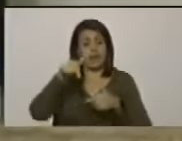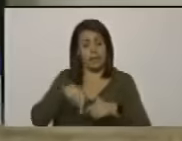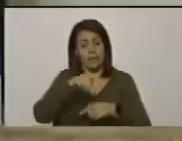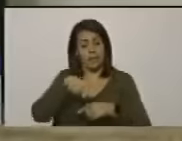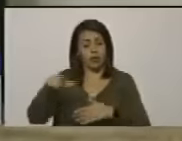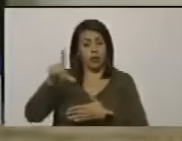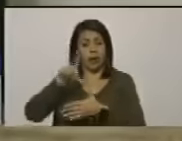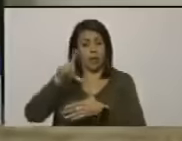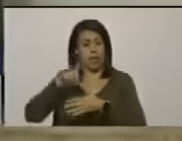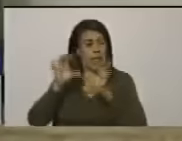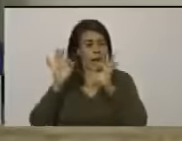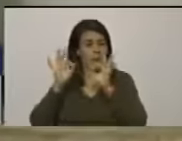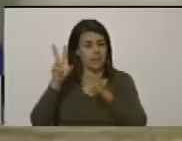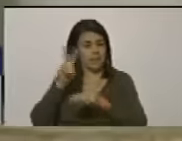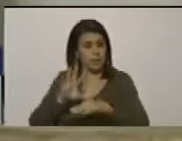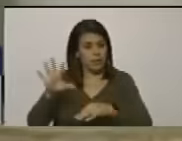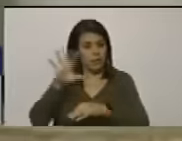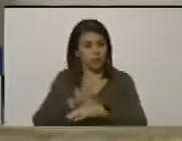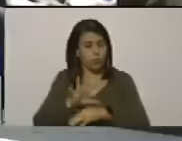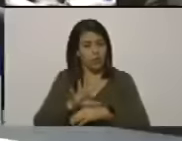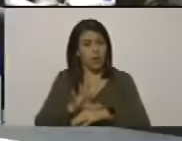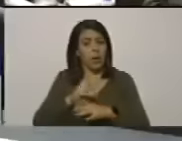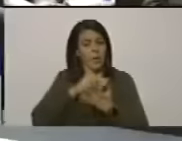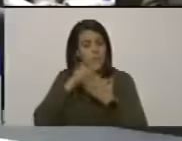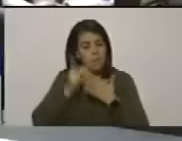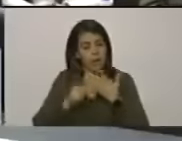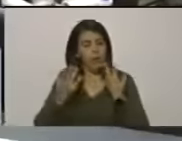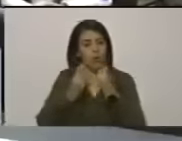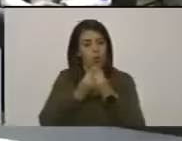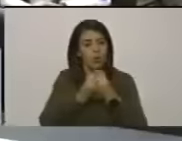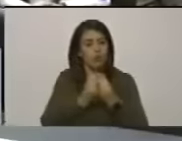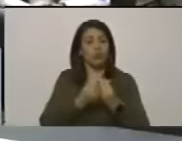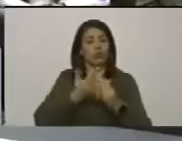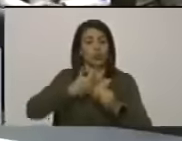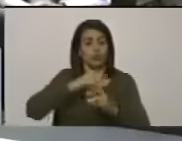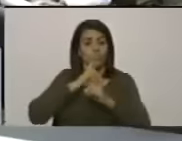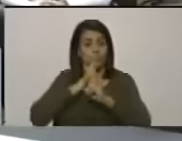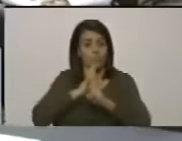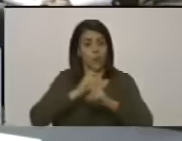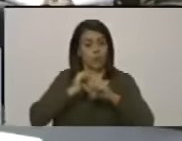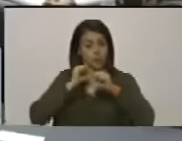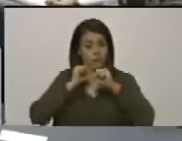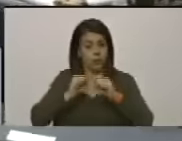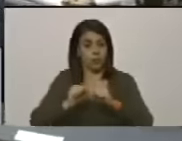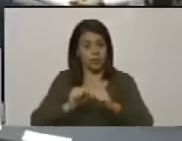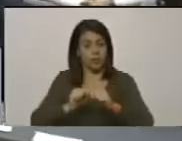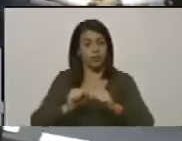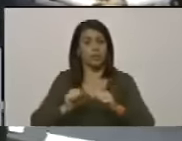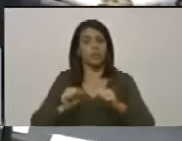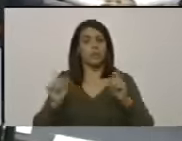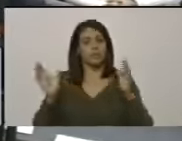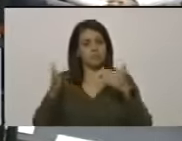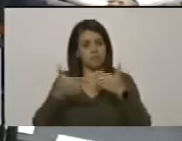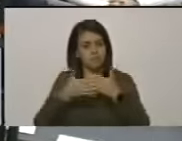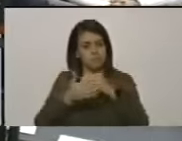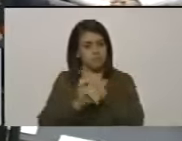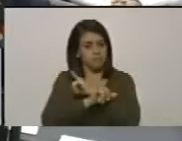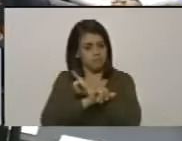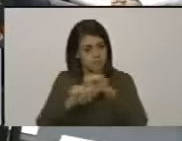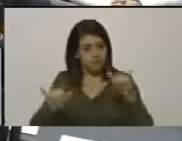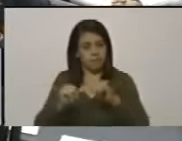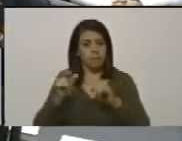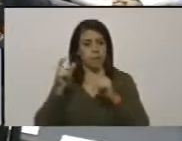Latinoamérica y especialmente en Venezuela no es momento de ambivalencia es momento de responder contundentemente y cierro con otra frase del libertador